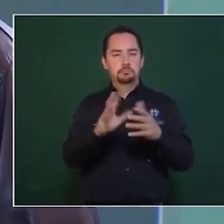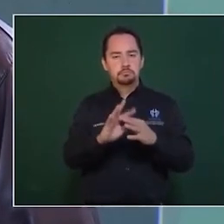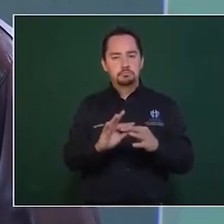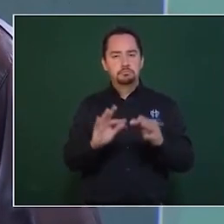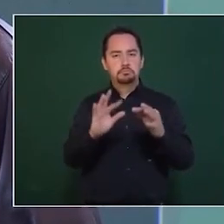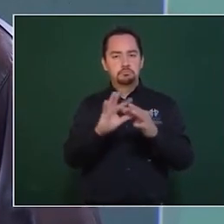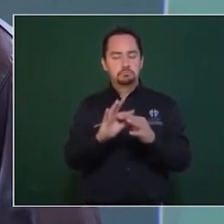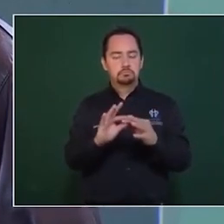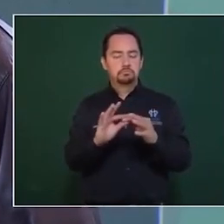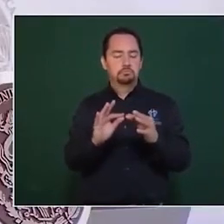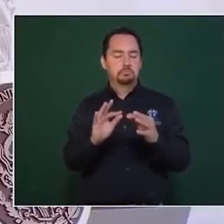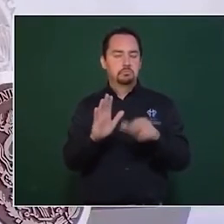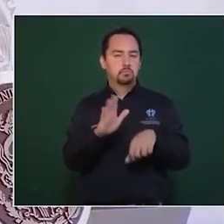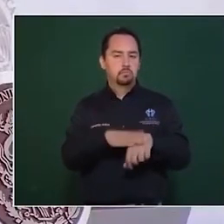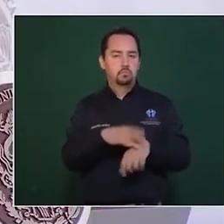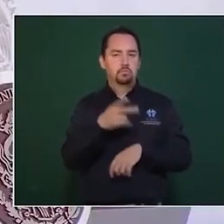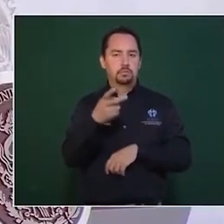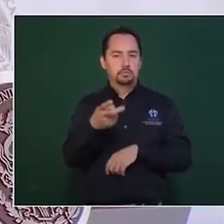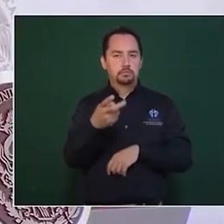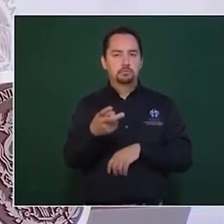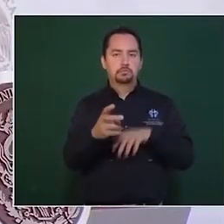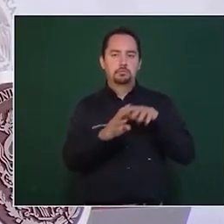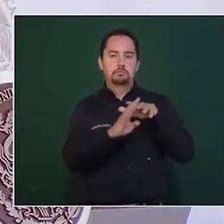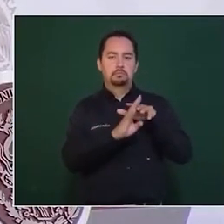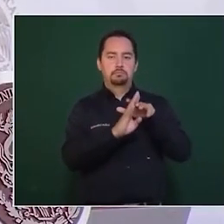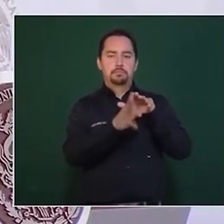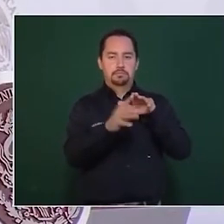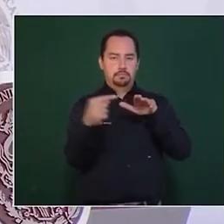de la migración.